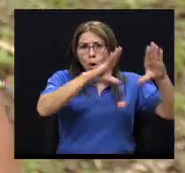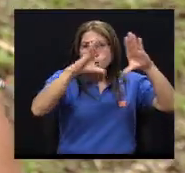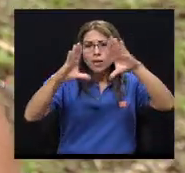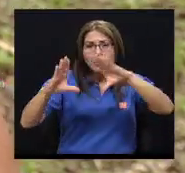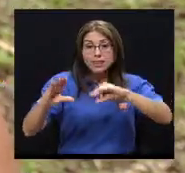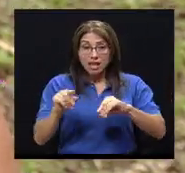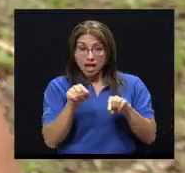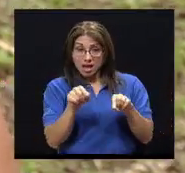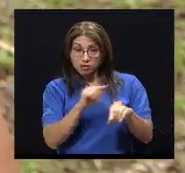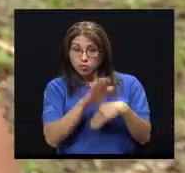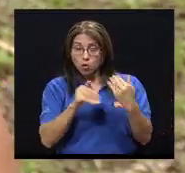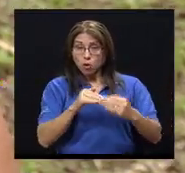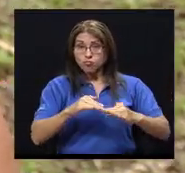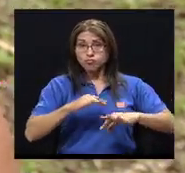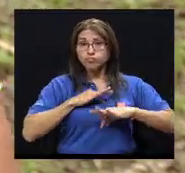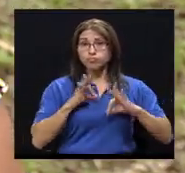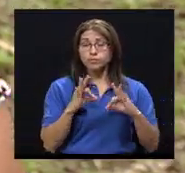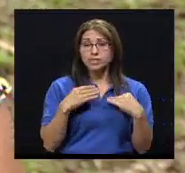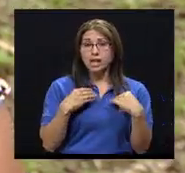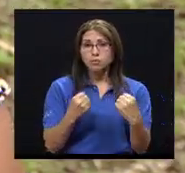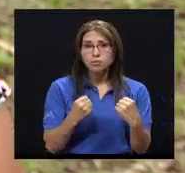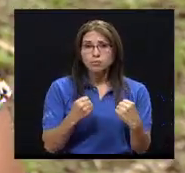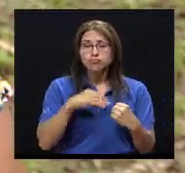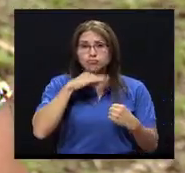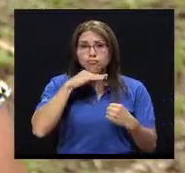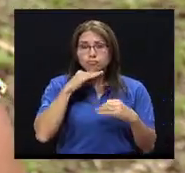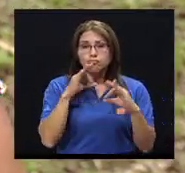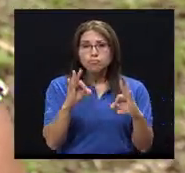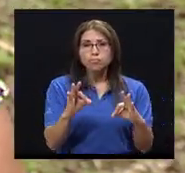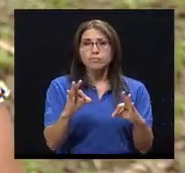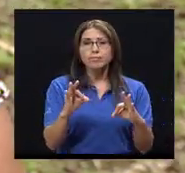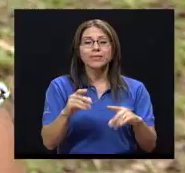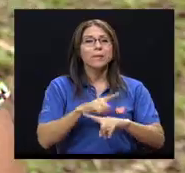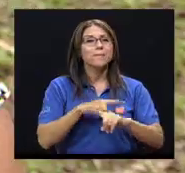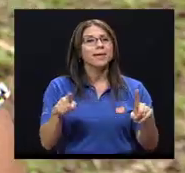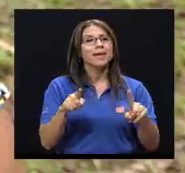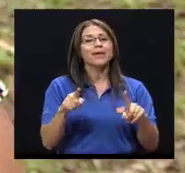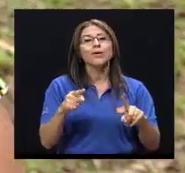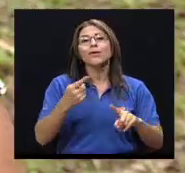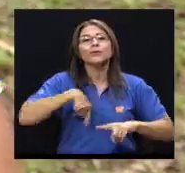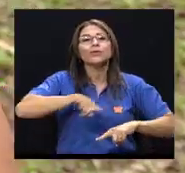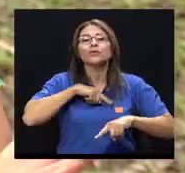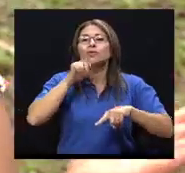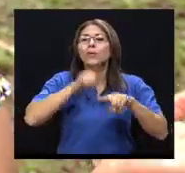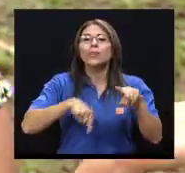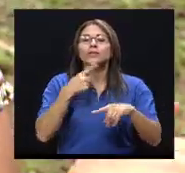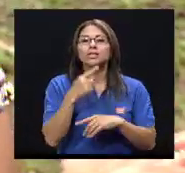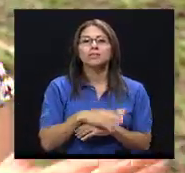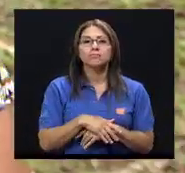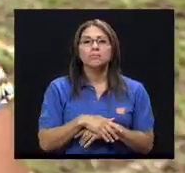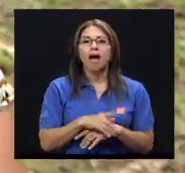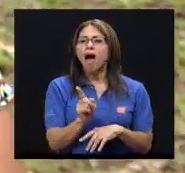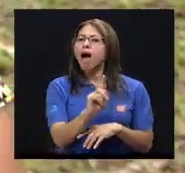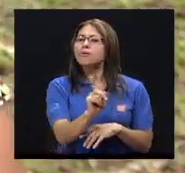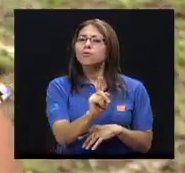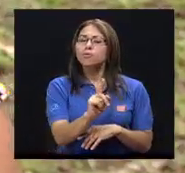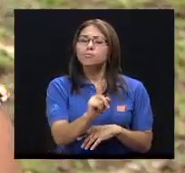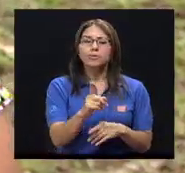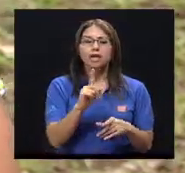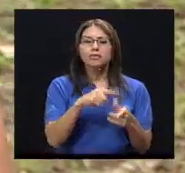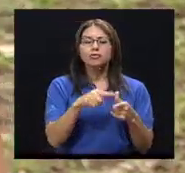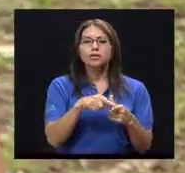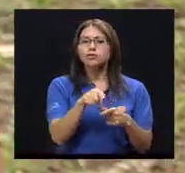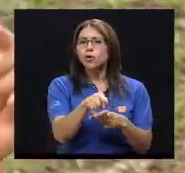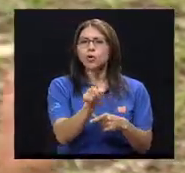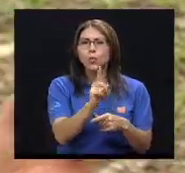nutrición y para favorecer mi estado de salud. Pero no podemos decir que, bueno, como lo llevo al extremo, entonces no cocino nada de lo que